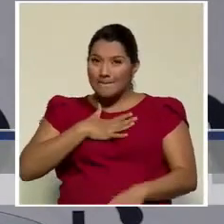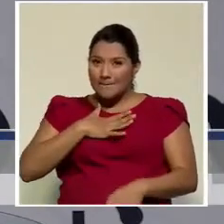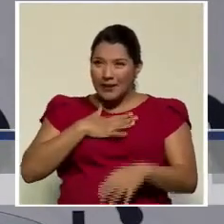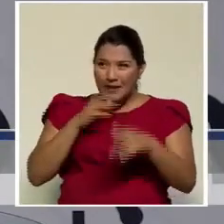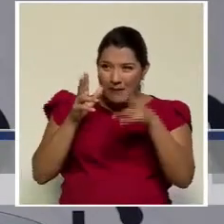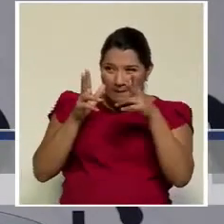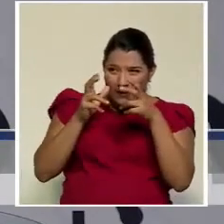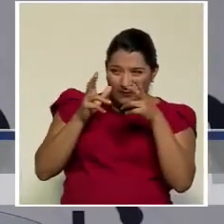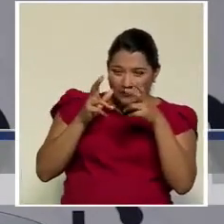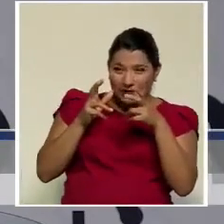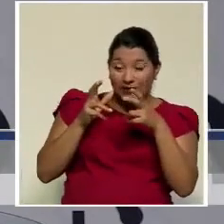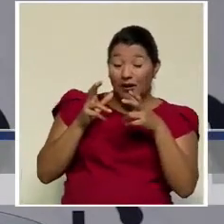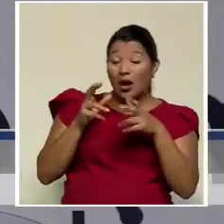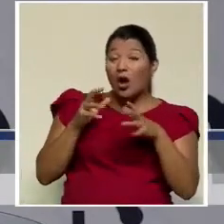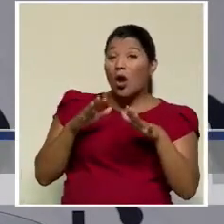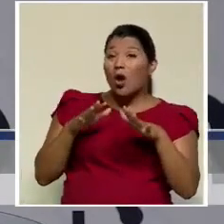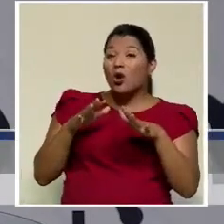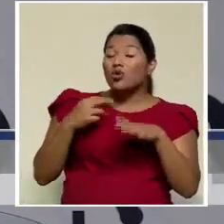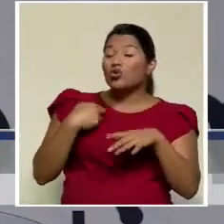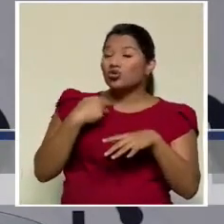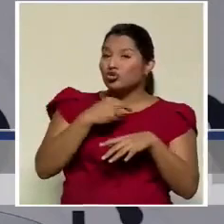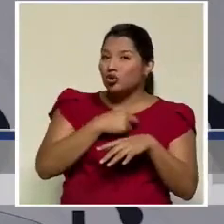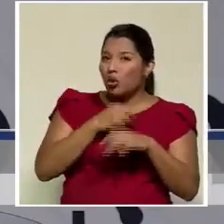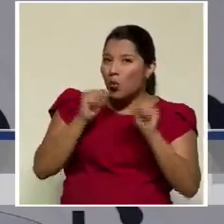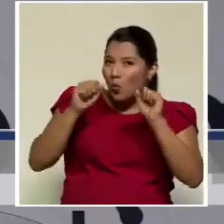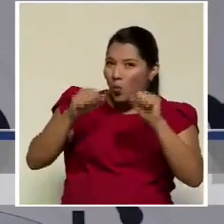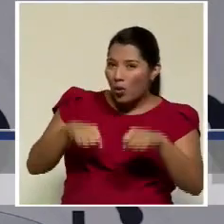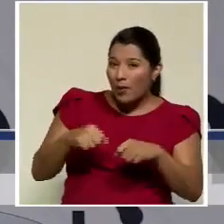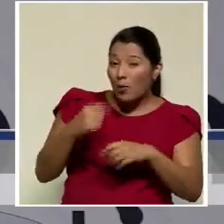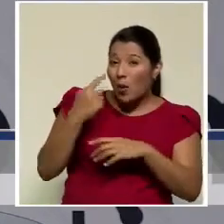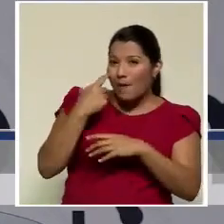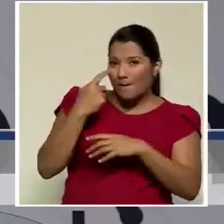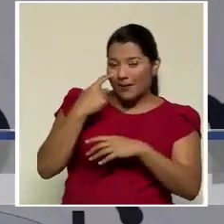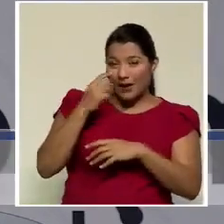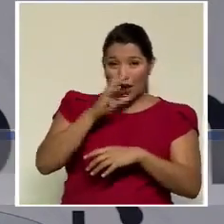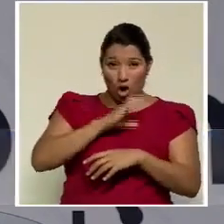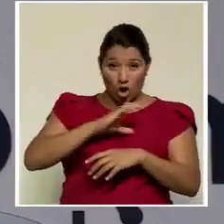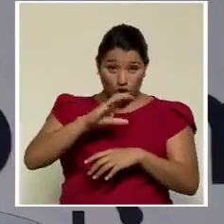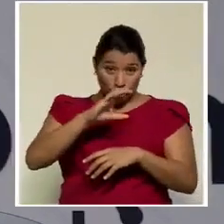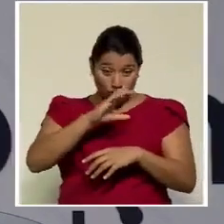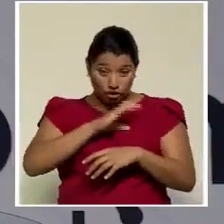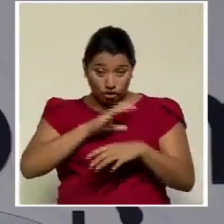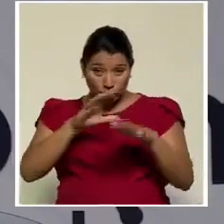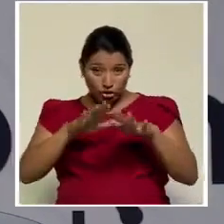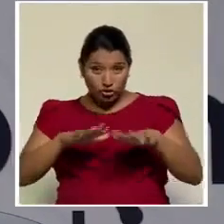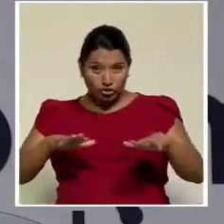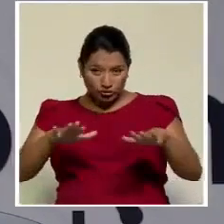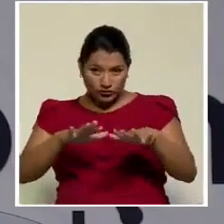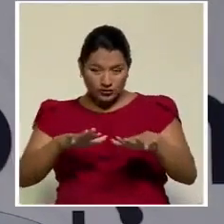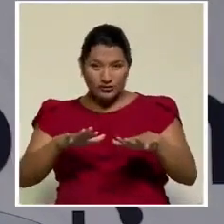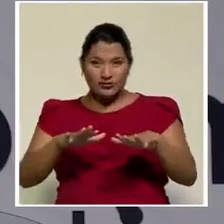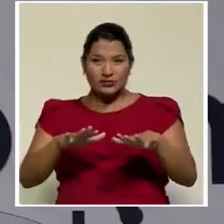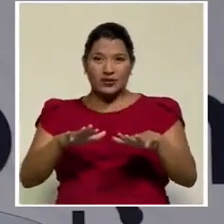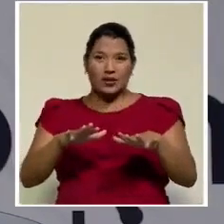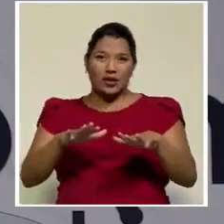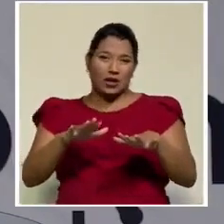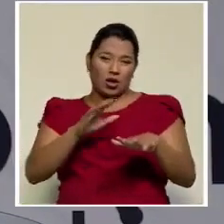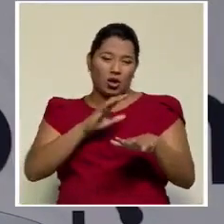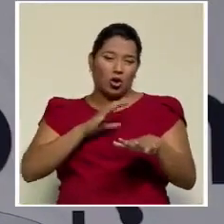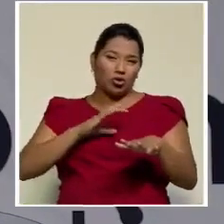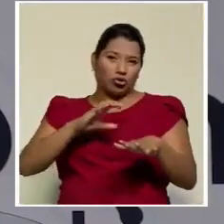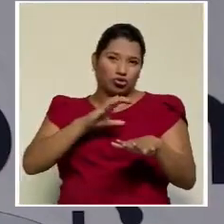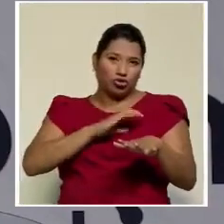uno puede ver, no solamente lo que se conoce como las condiciones objetivas o materiales, que son aquellas que están dadas por la historia, que son